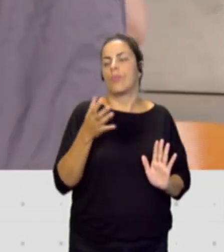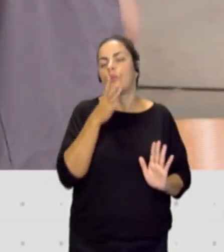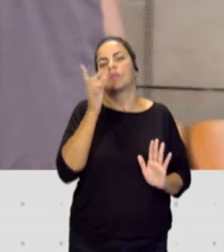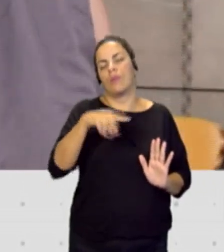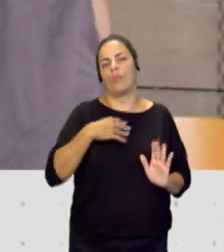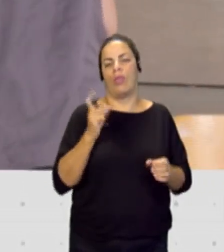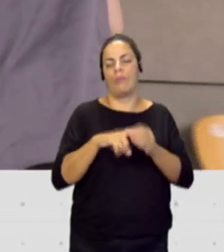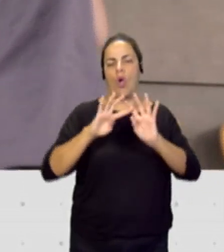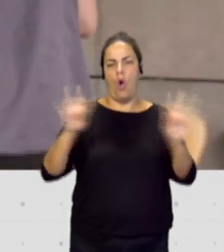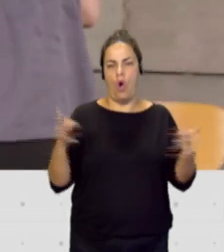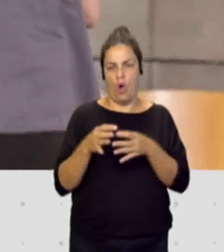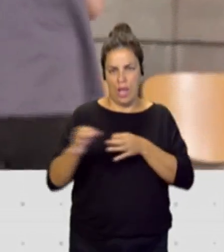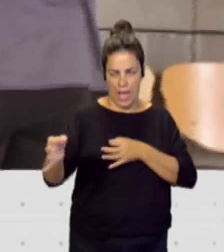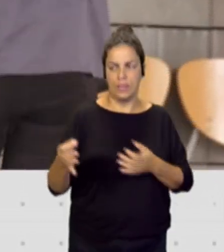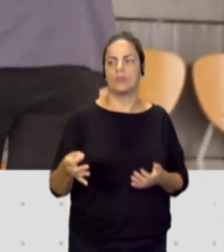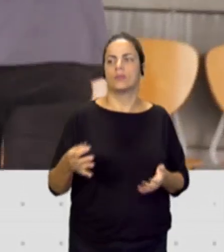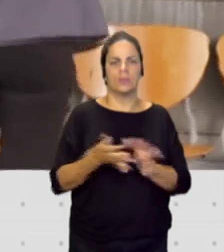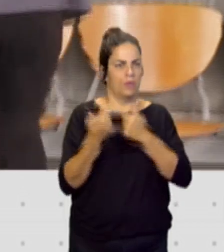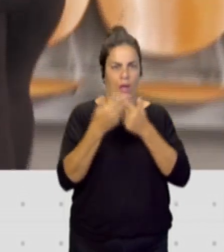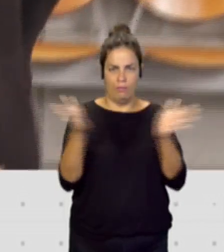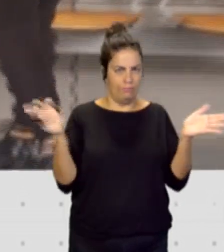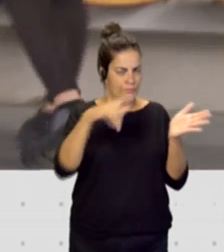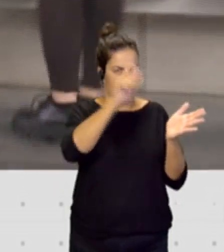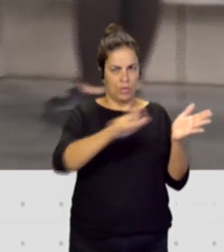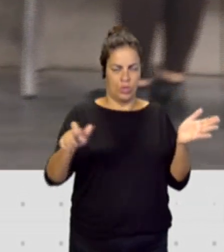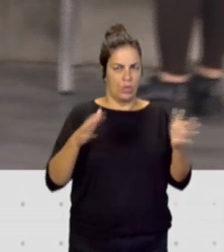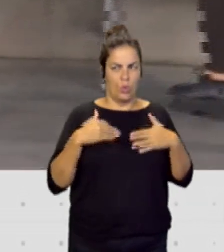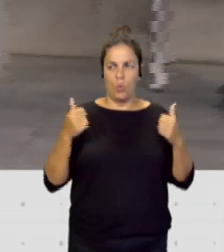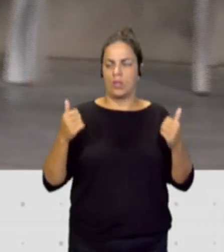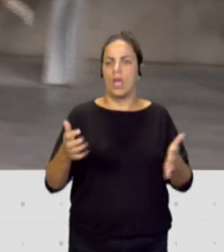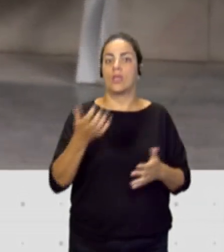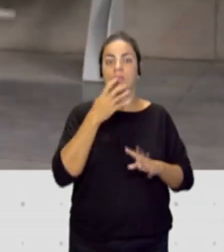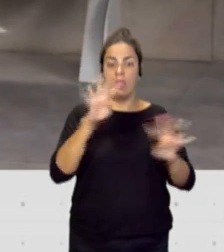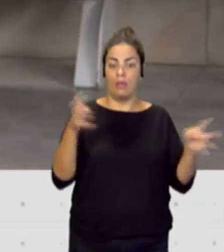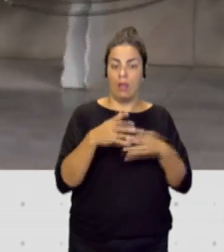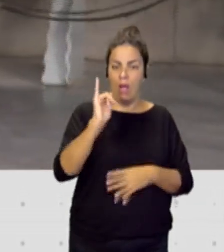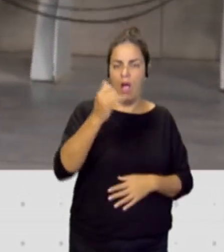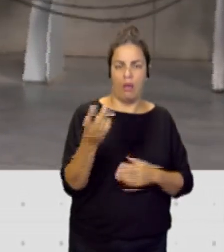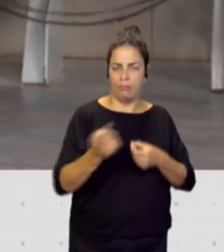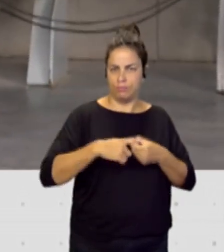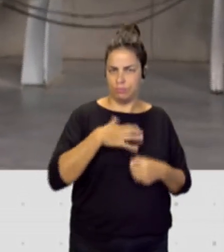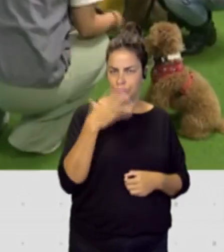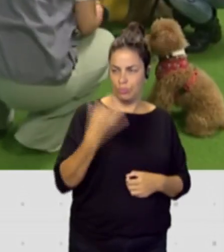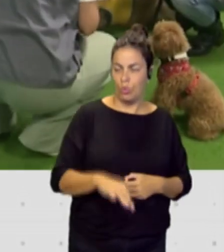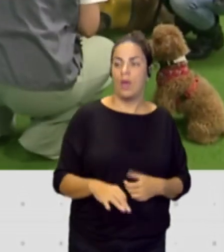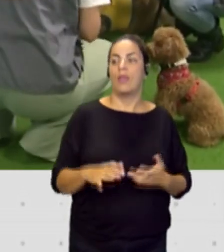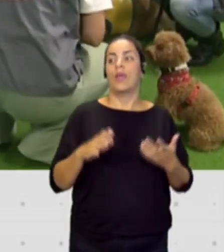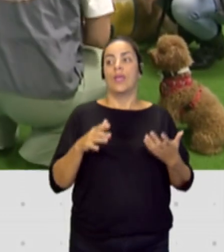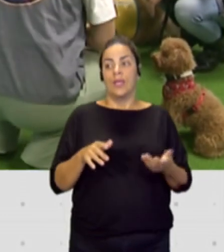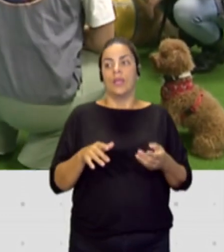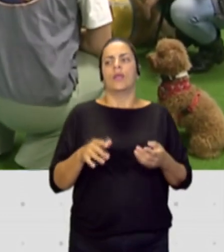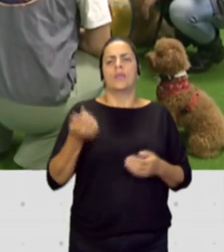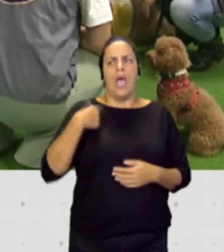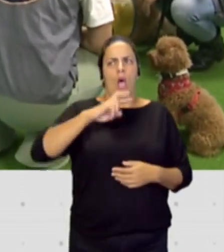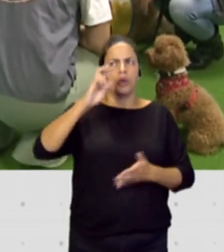solamente presencialmente, por lo cual está abierto a todo el que tenga conexión a internet y realmente han habido